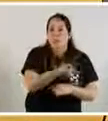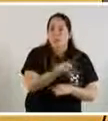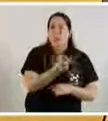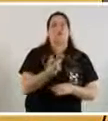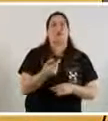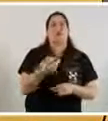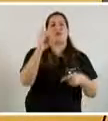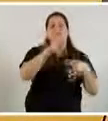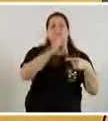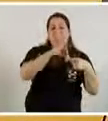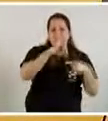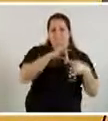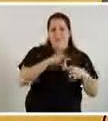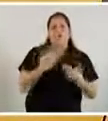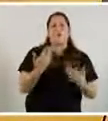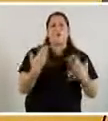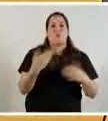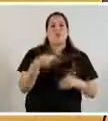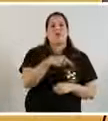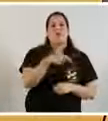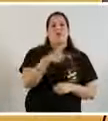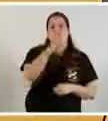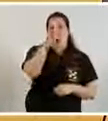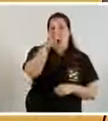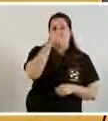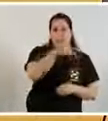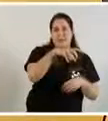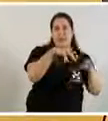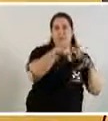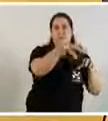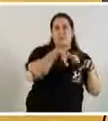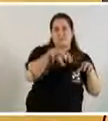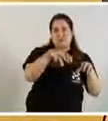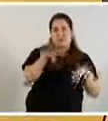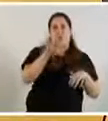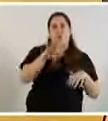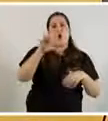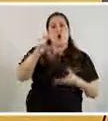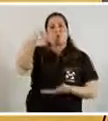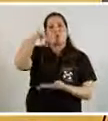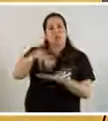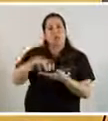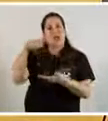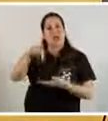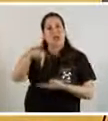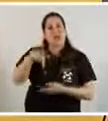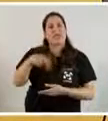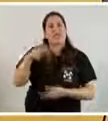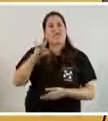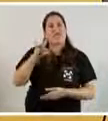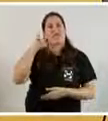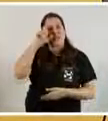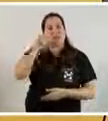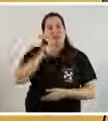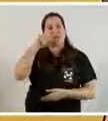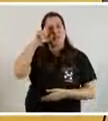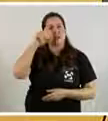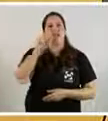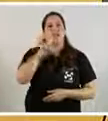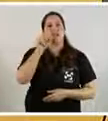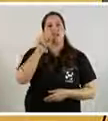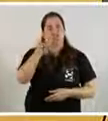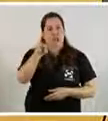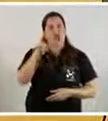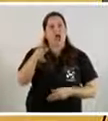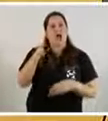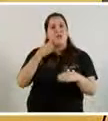a las bases del plan detectar que tenemos en todos los barrios de Buenos Aires. Cualquier duda, la información esta está